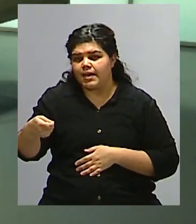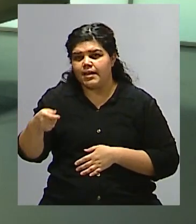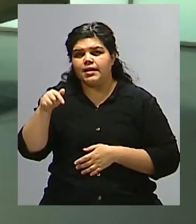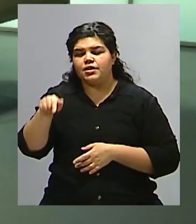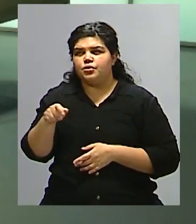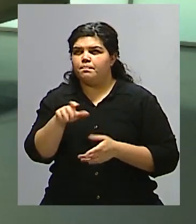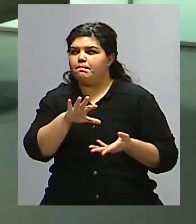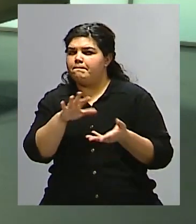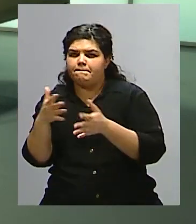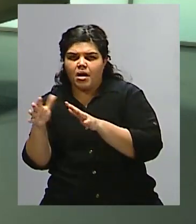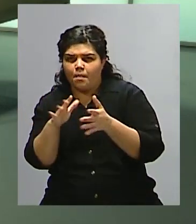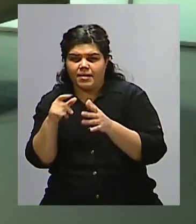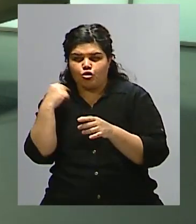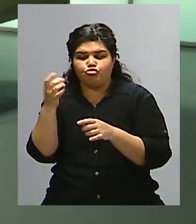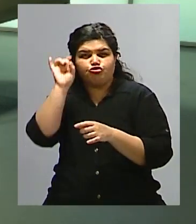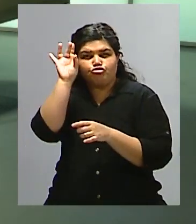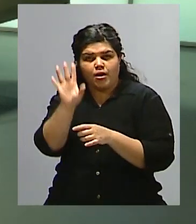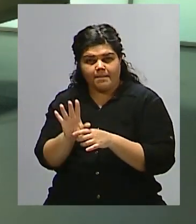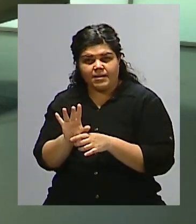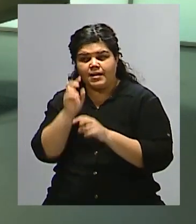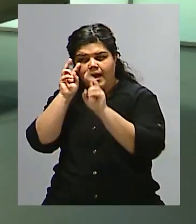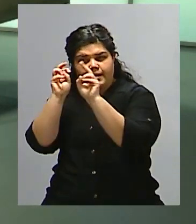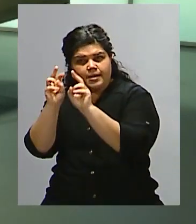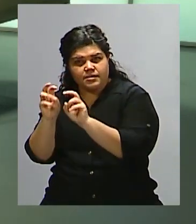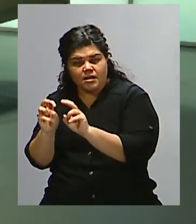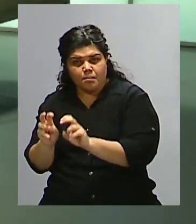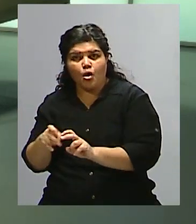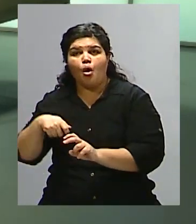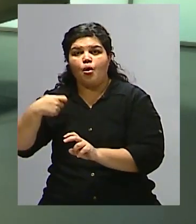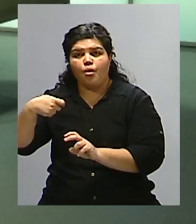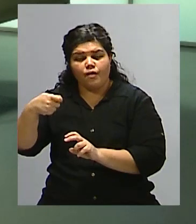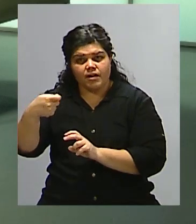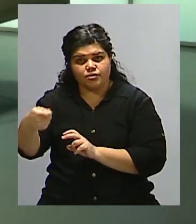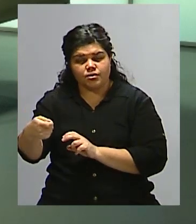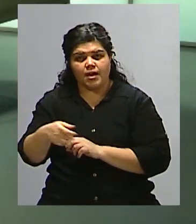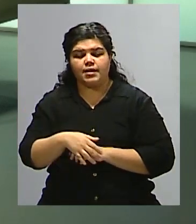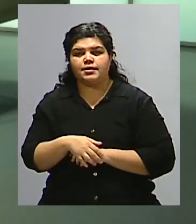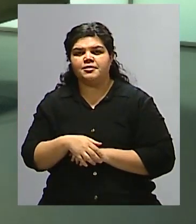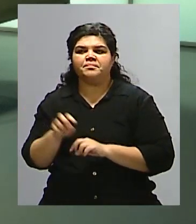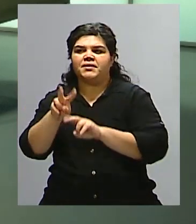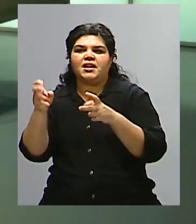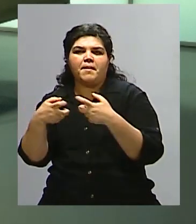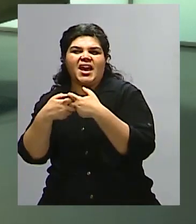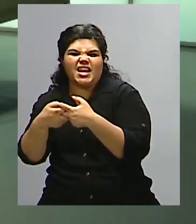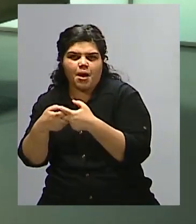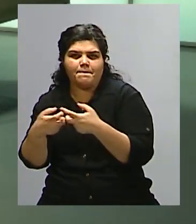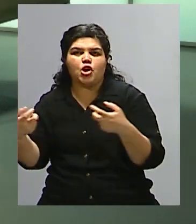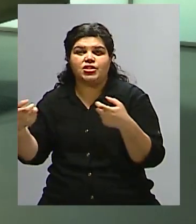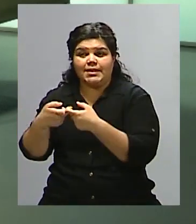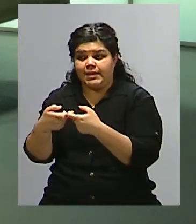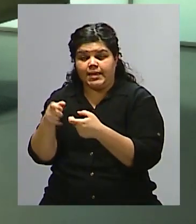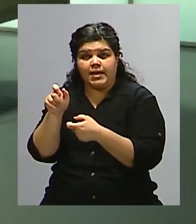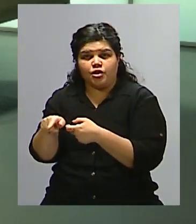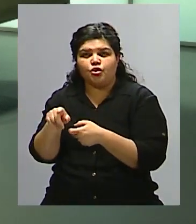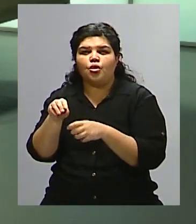tomáramos solamente las de carácter, digamos todo lo que se quede con gremial, sindicales, estamos hablando